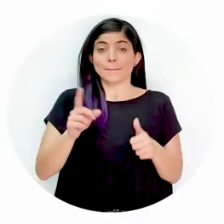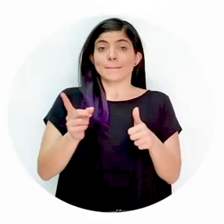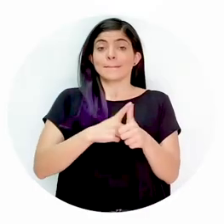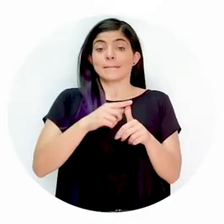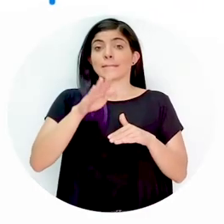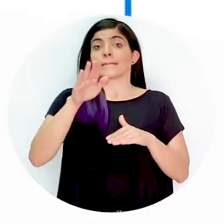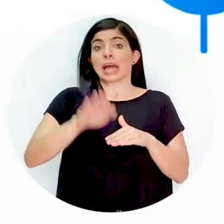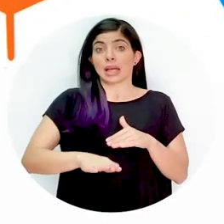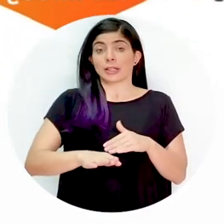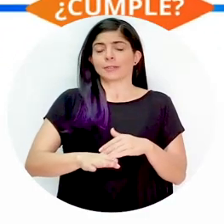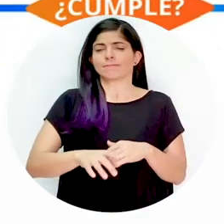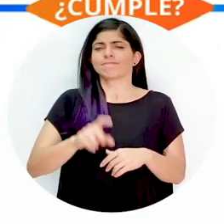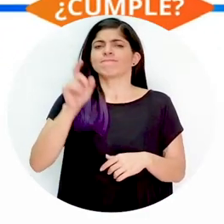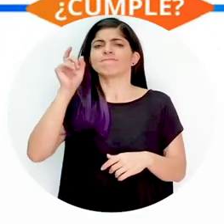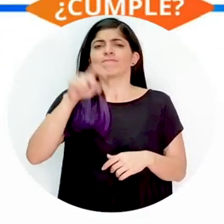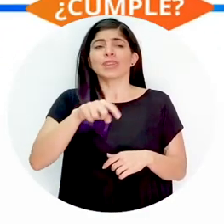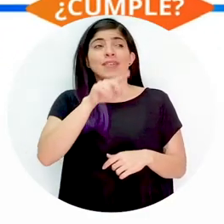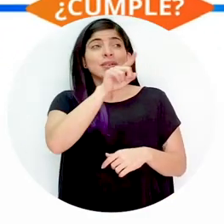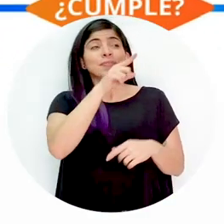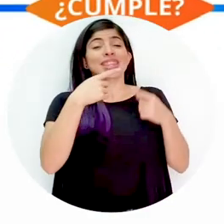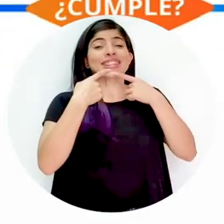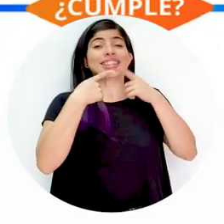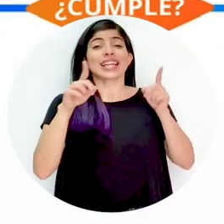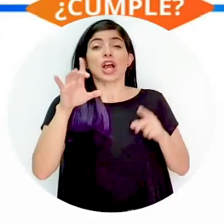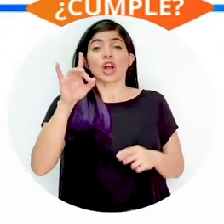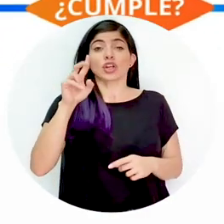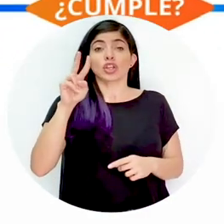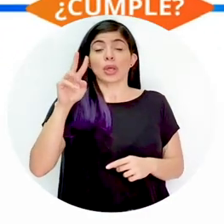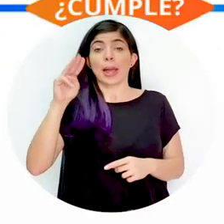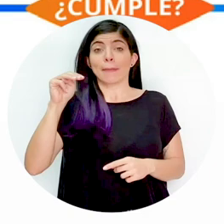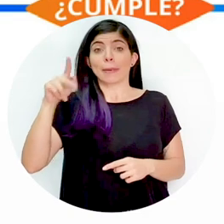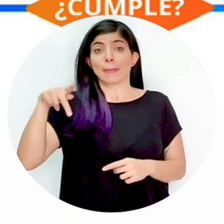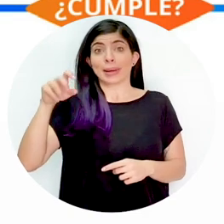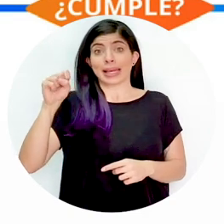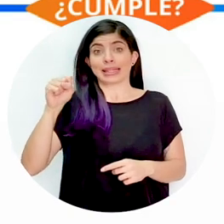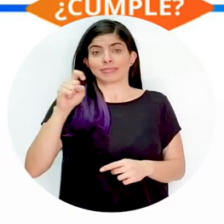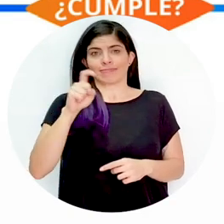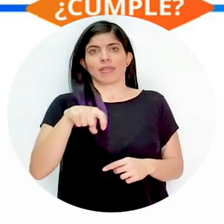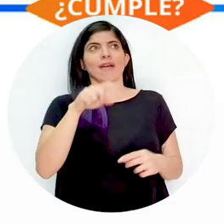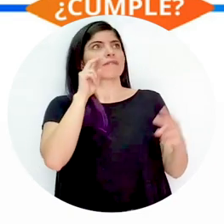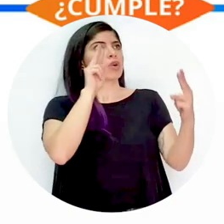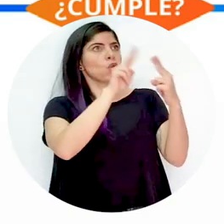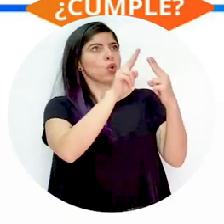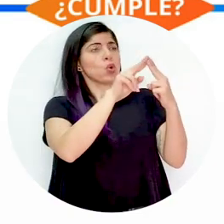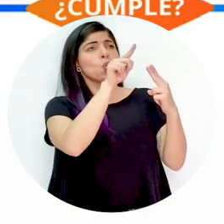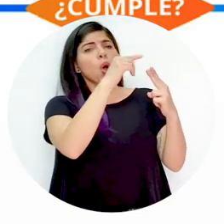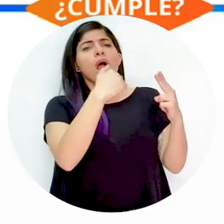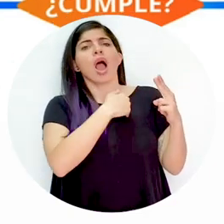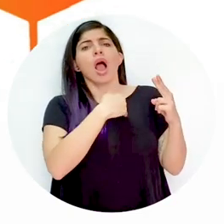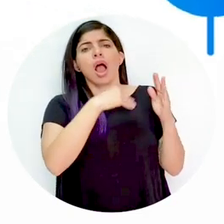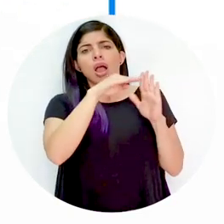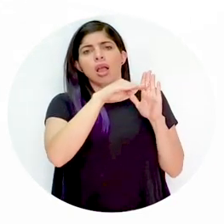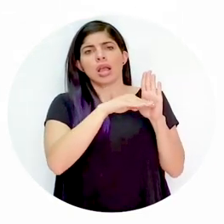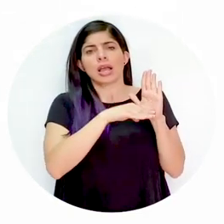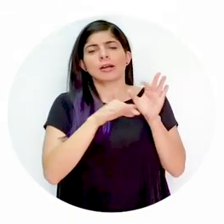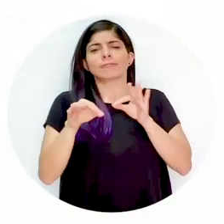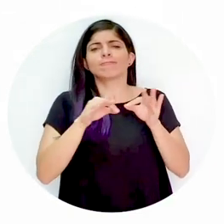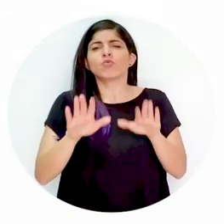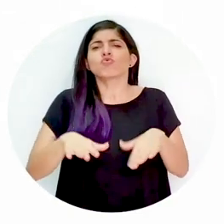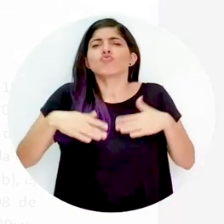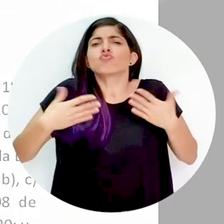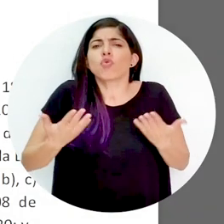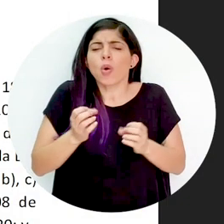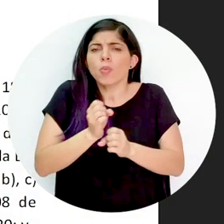Como primer paso, se debe conocer a la Directriz 82 MPS, donde se establecen los lineamientos para la